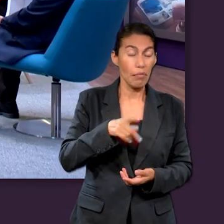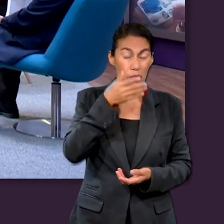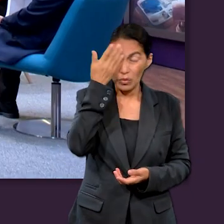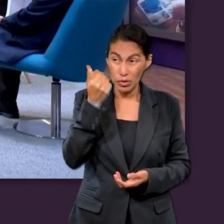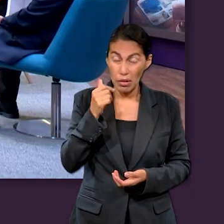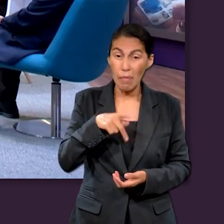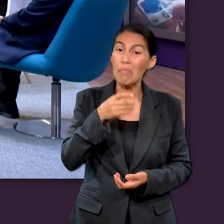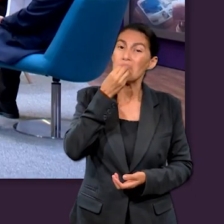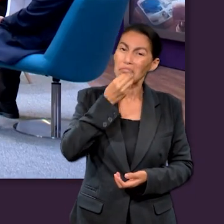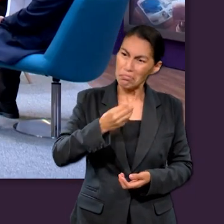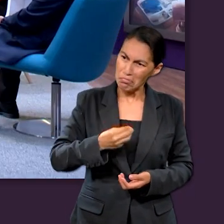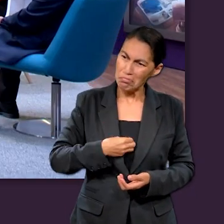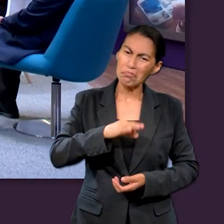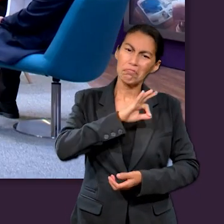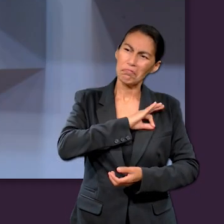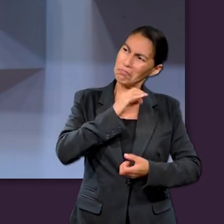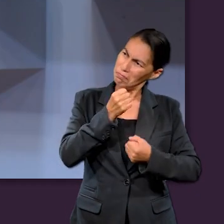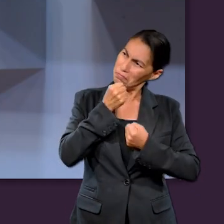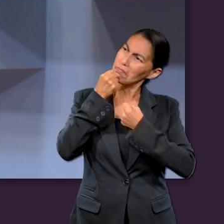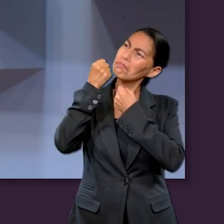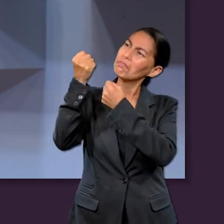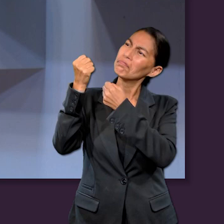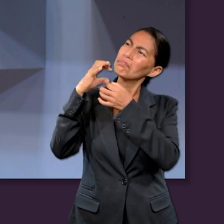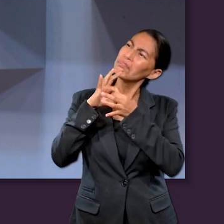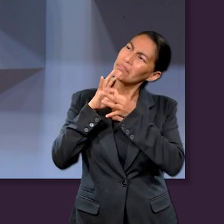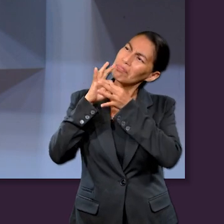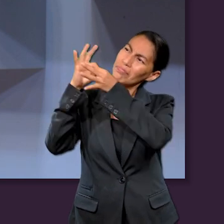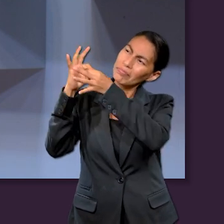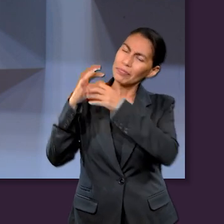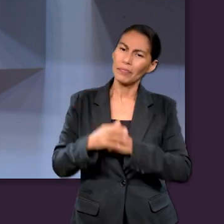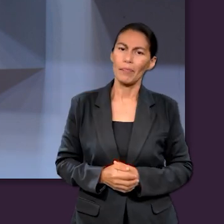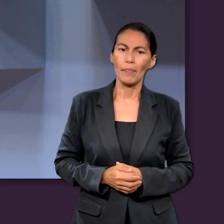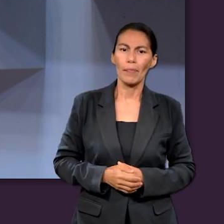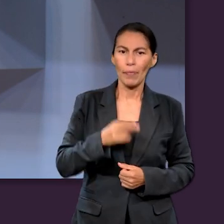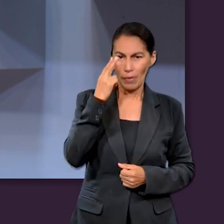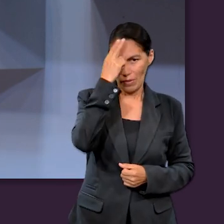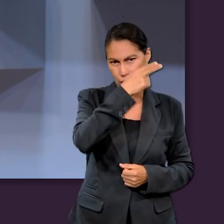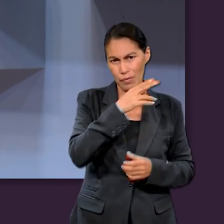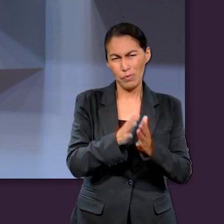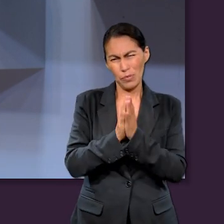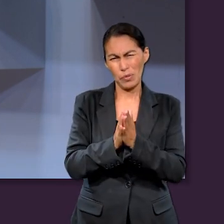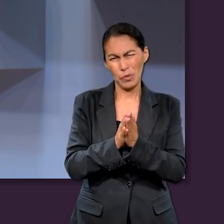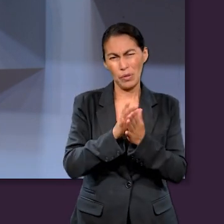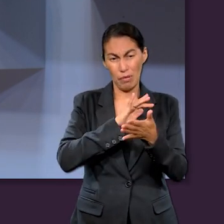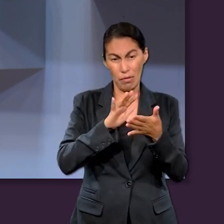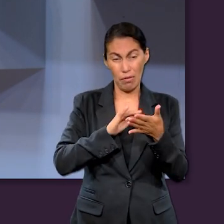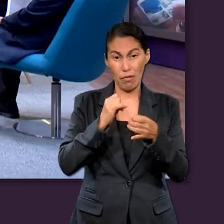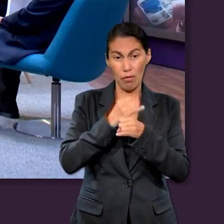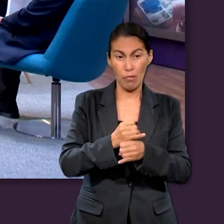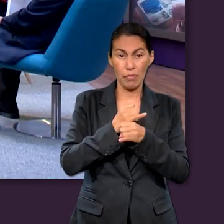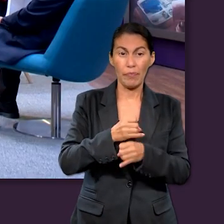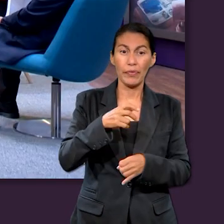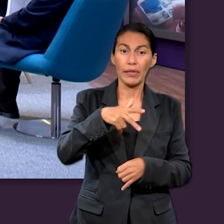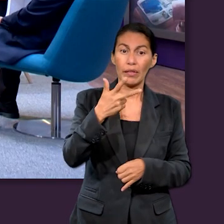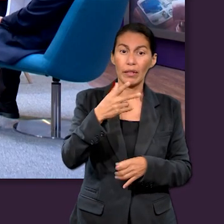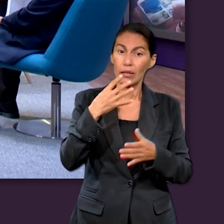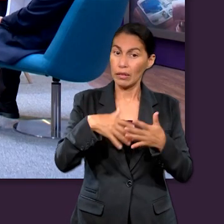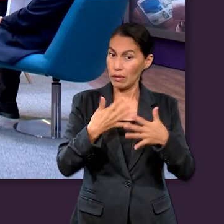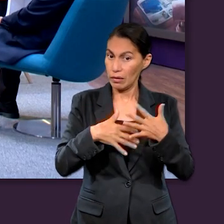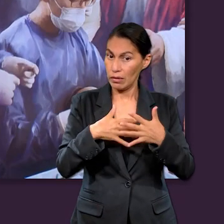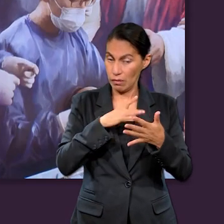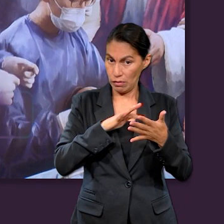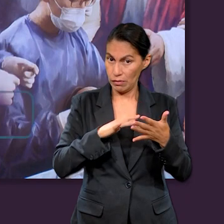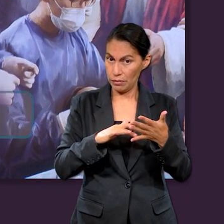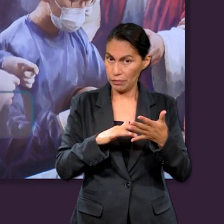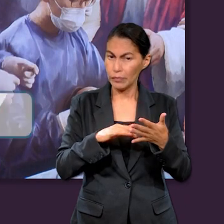Dios. Noemi, ¿podrías por favor leer Job 13.15? Sí, dice de la